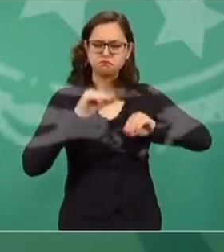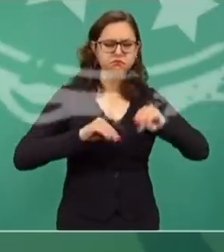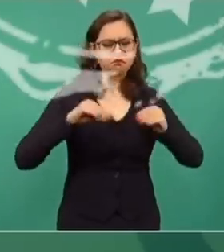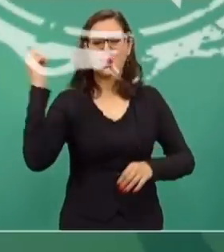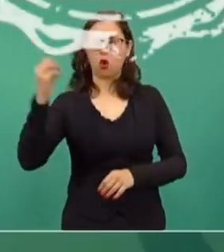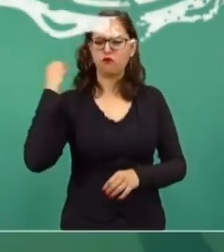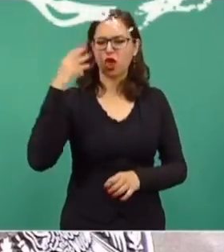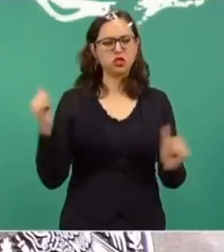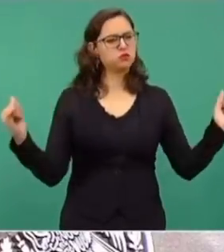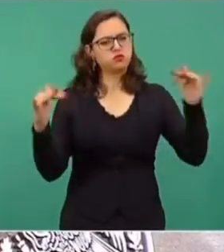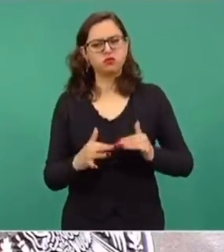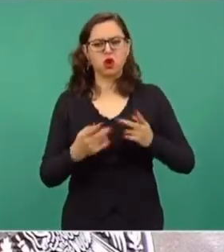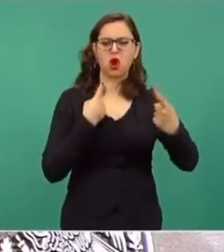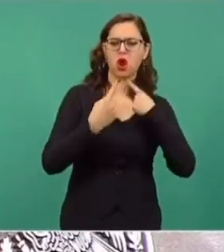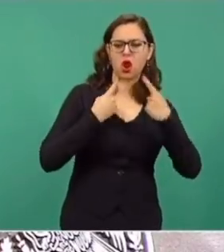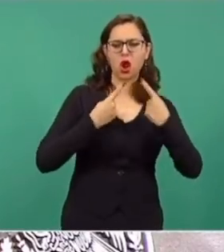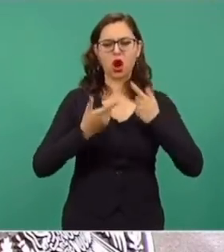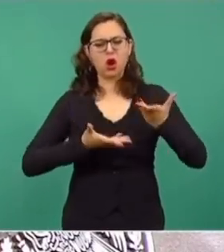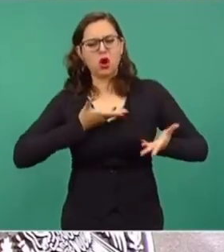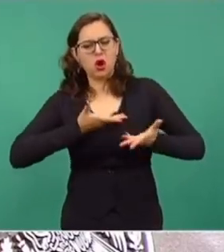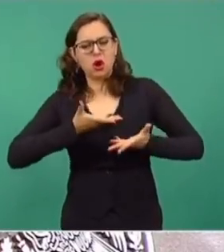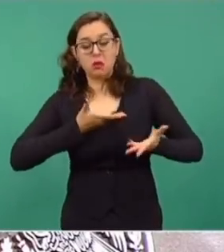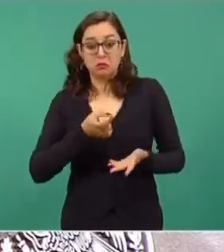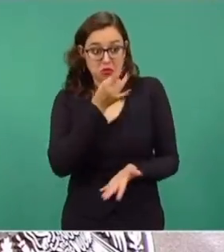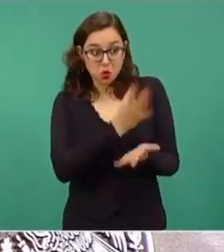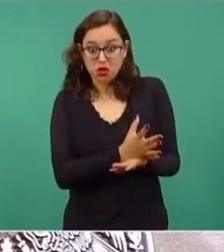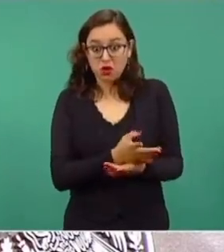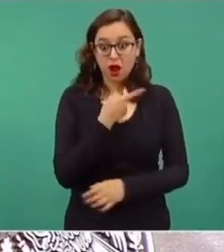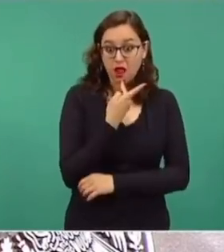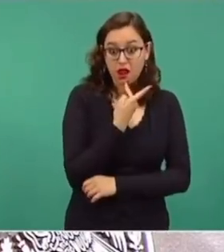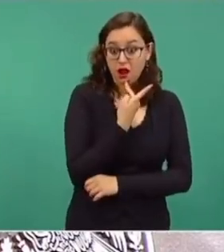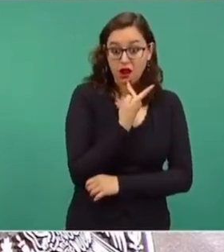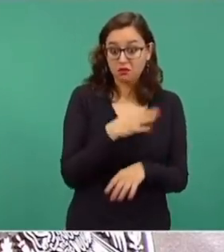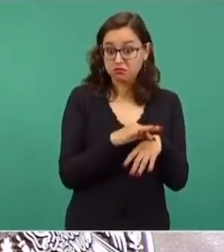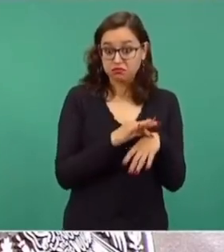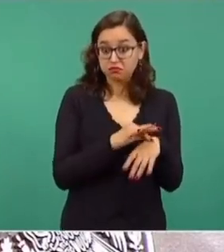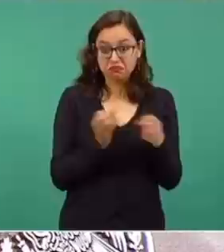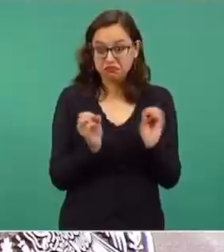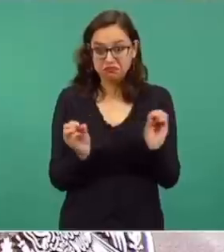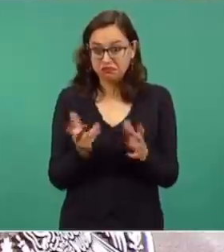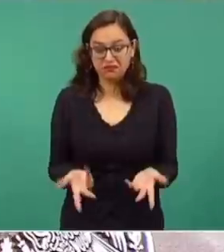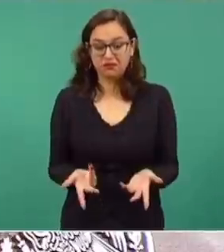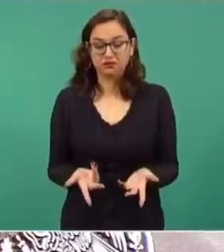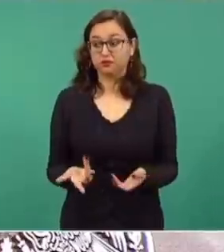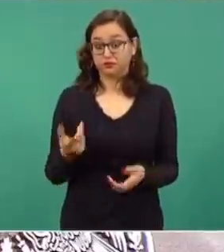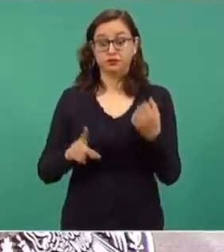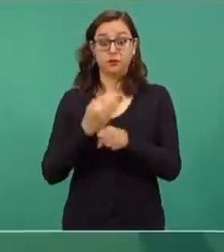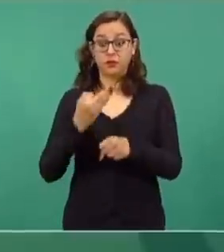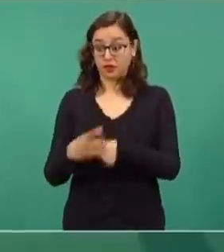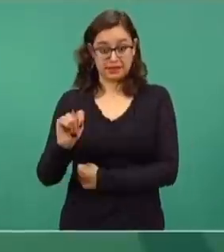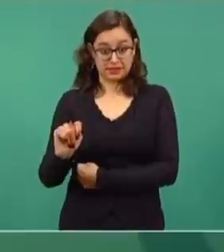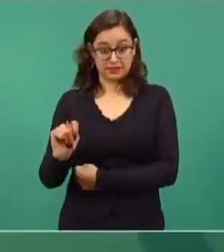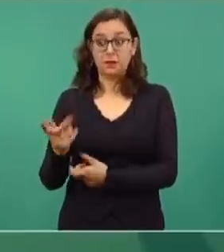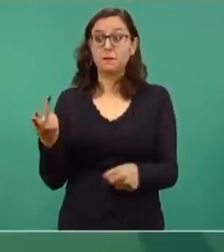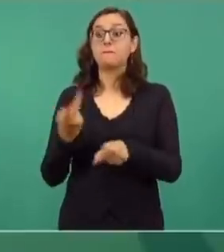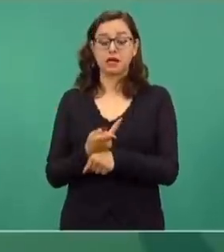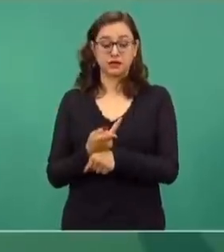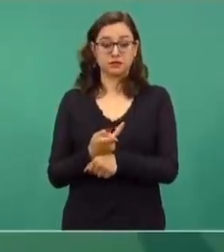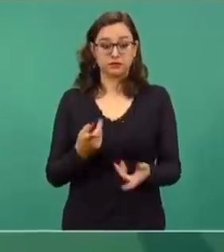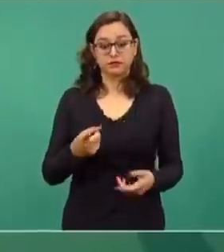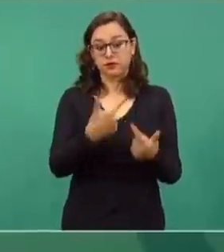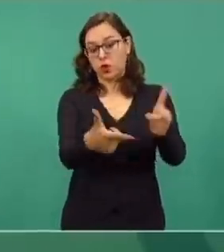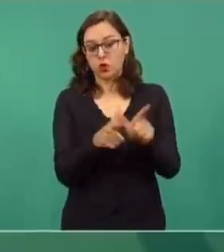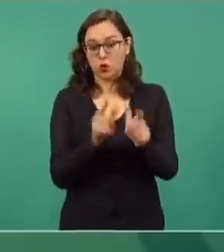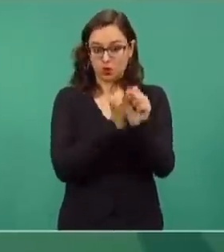Ahora que hay esta polémica con los del CONACYT, tenían una asociación civil, un grupo de